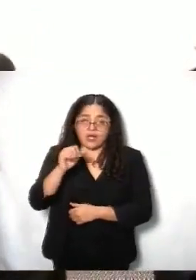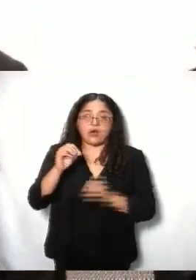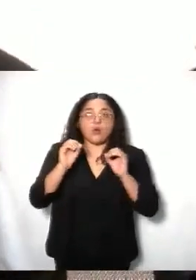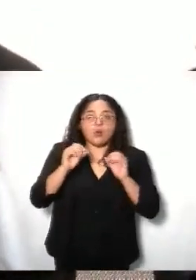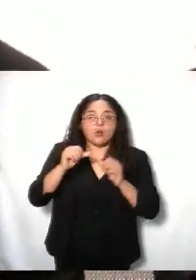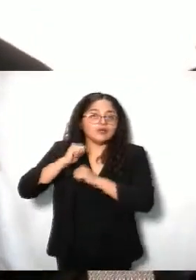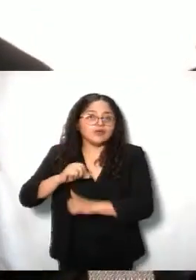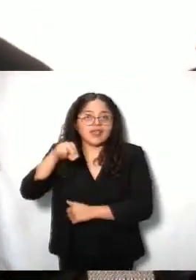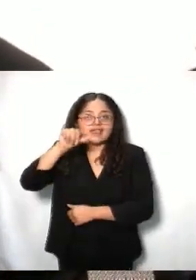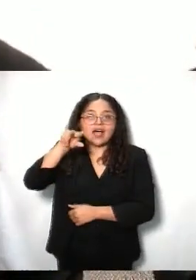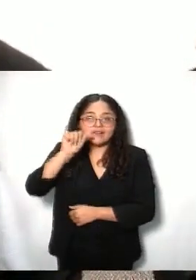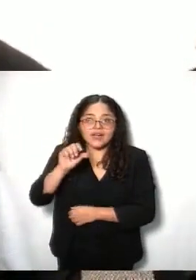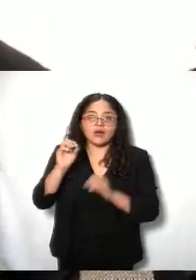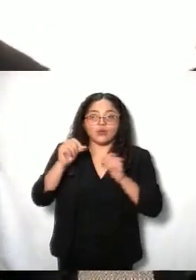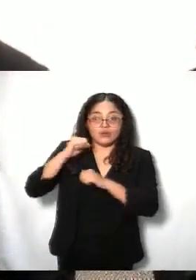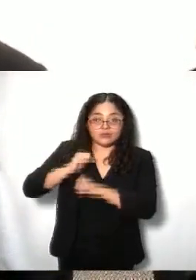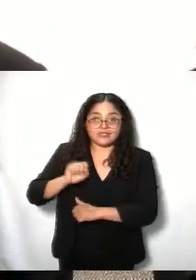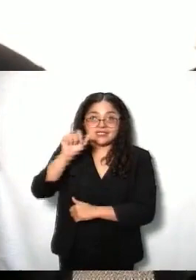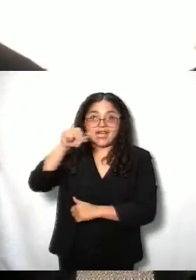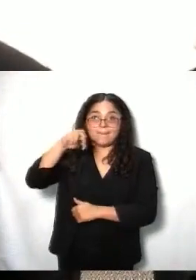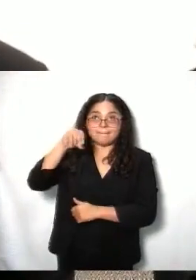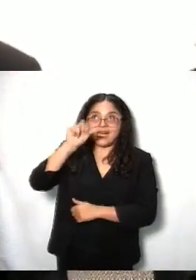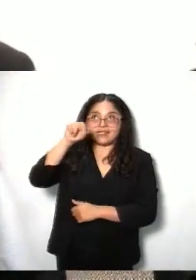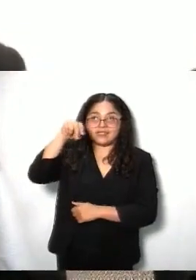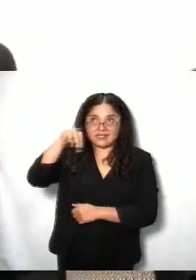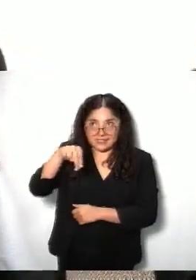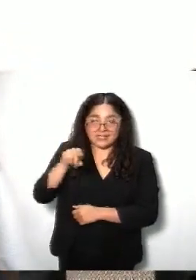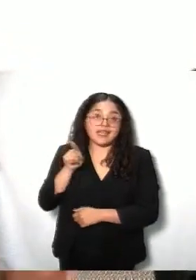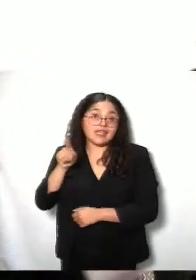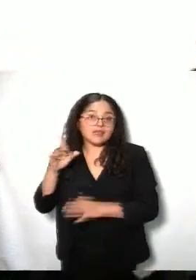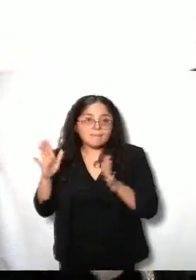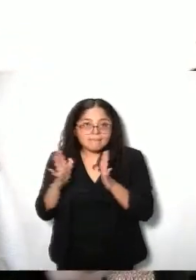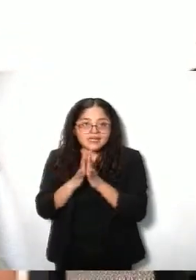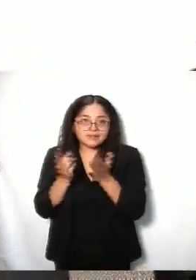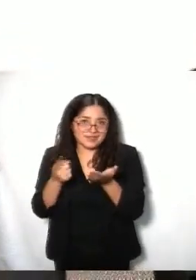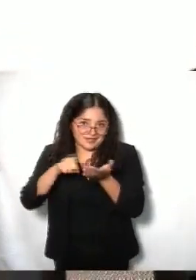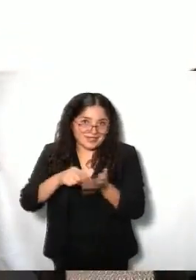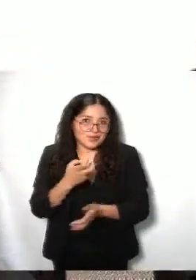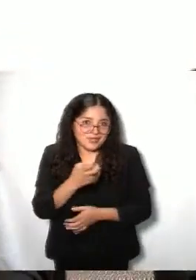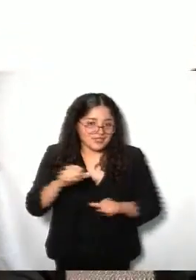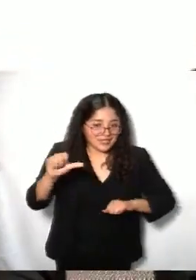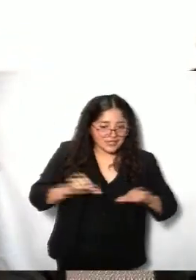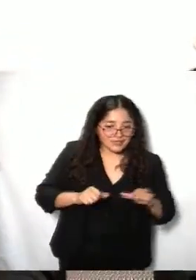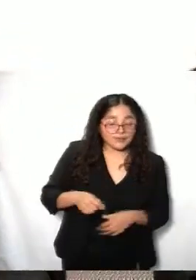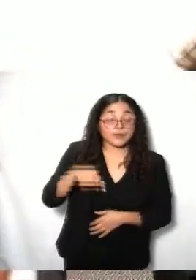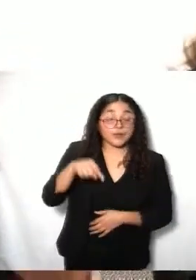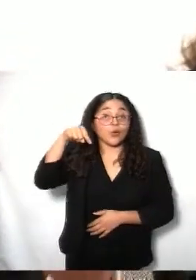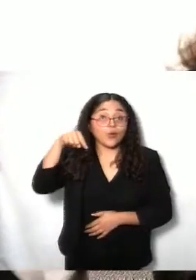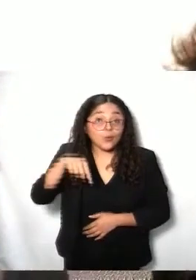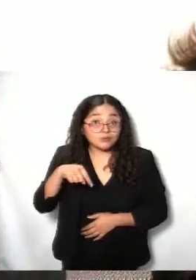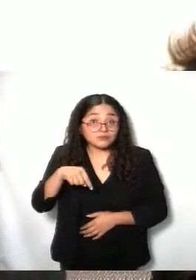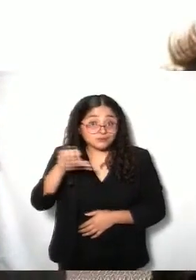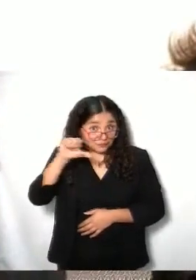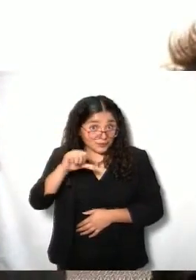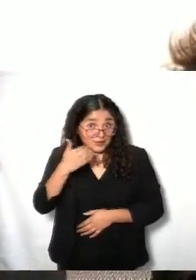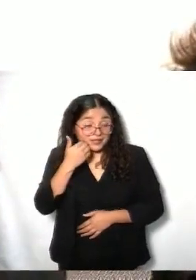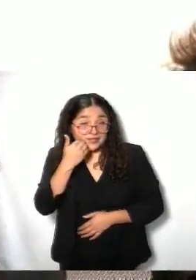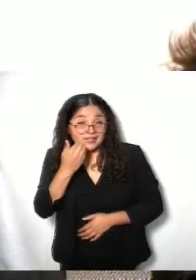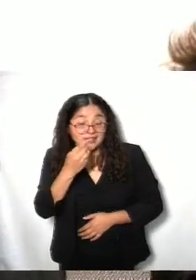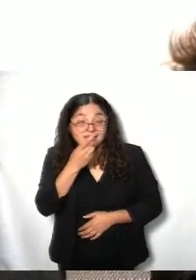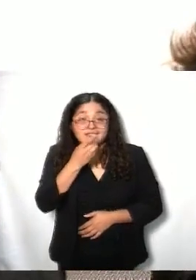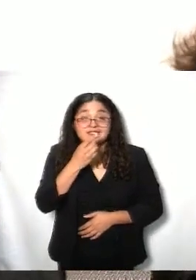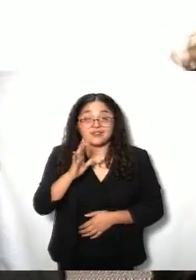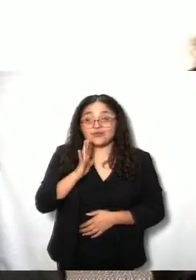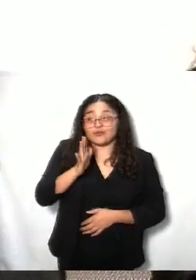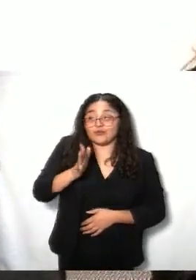Nava, y la comisionada Marina Alicia San Martín Rebolloso. Y hoy, honor a quien honor merece, quien organiza esta actividad es